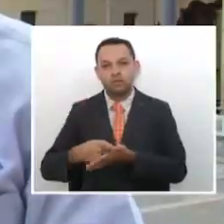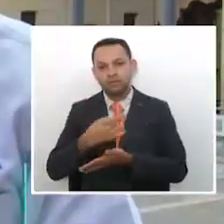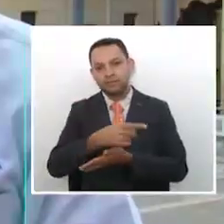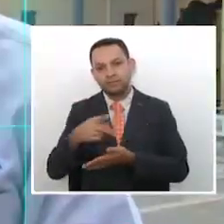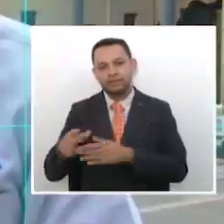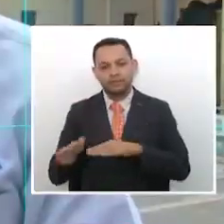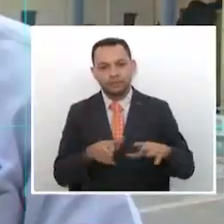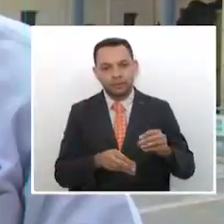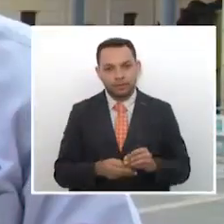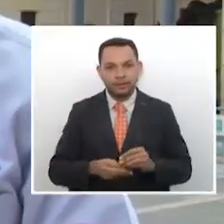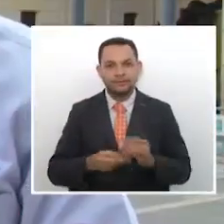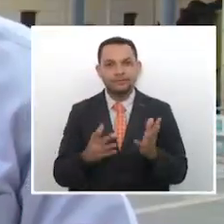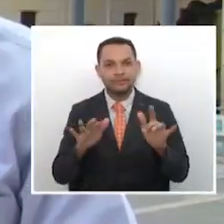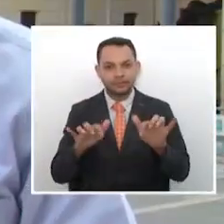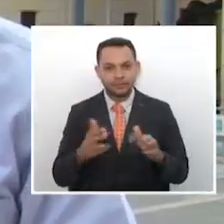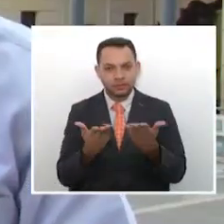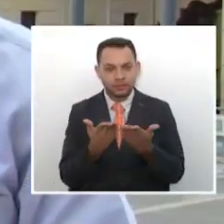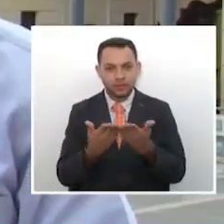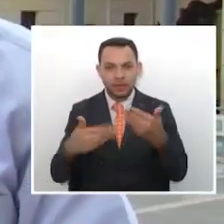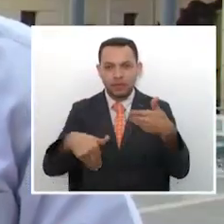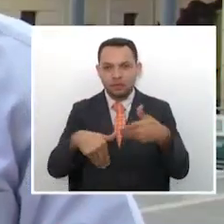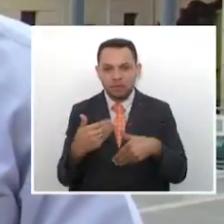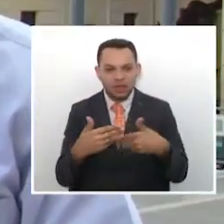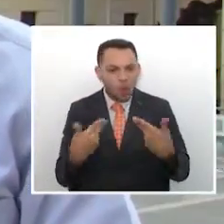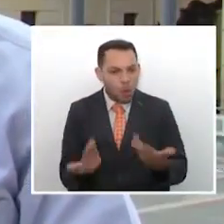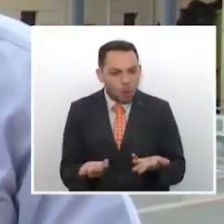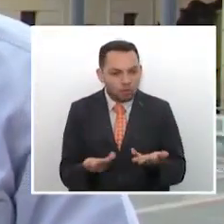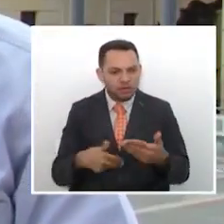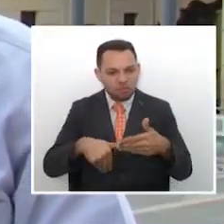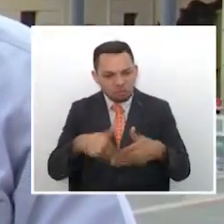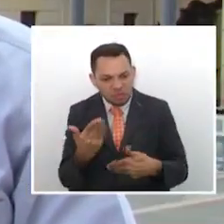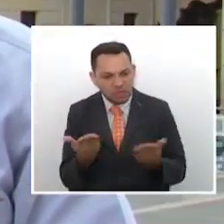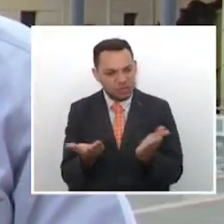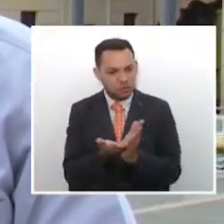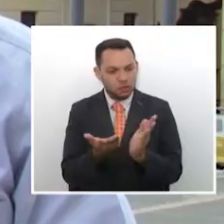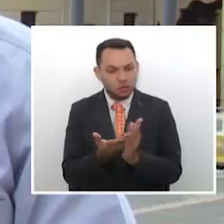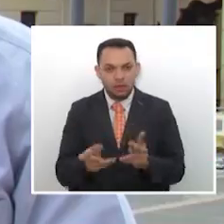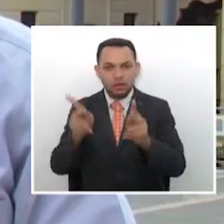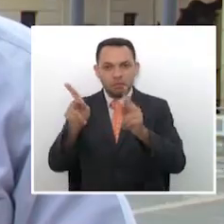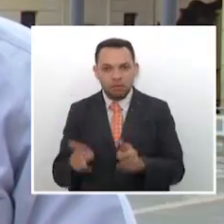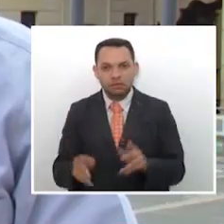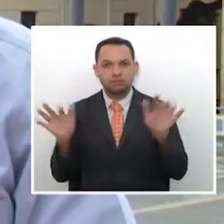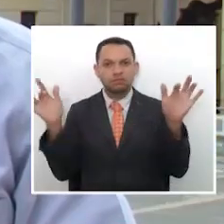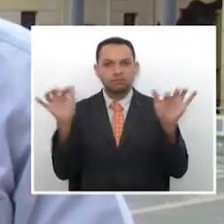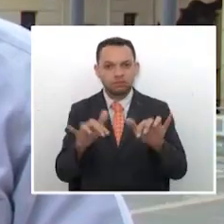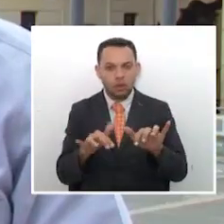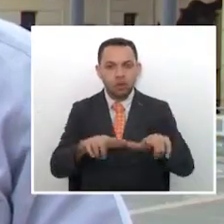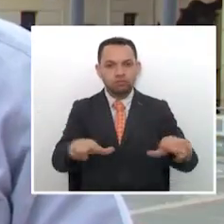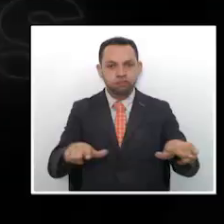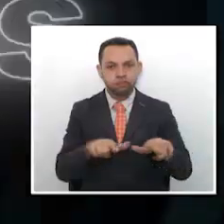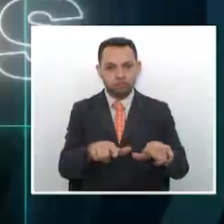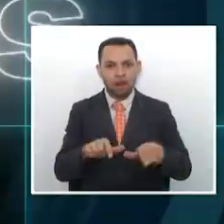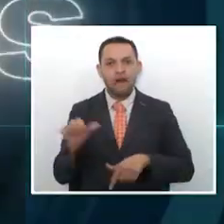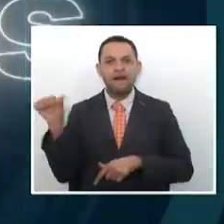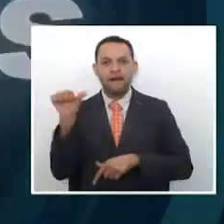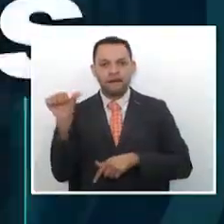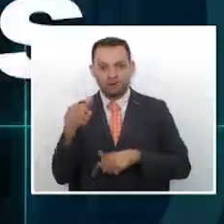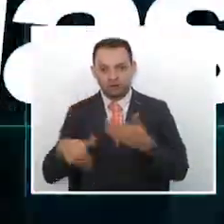Secretaría de Educación de Manizales empieza a elaborar los protocolos para un comienzo gradual de clases presenciales en el mes de agosto.